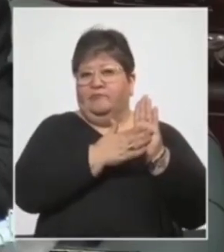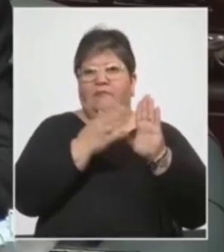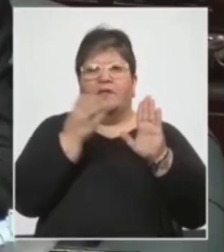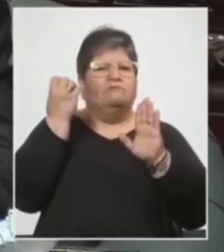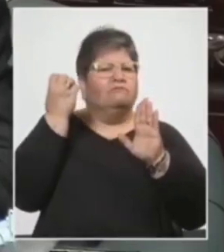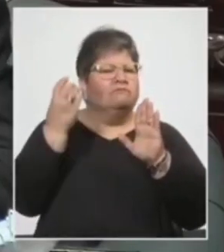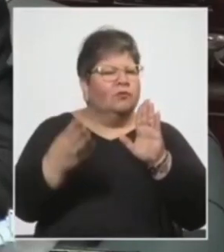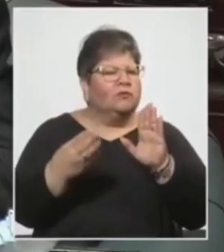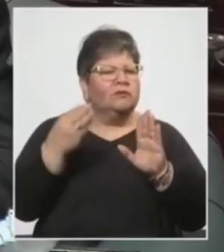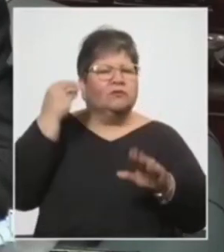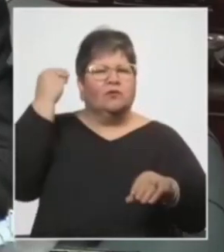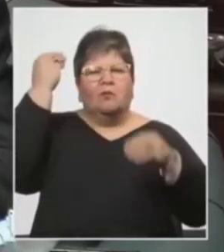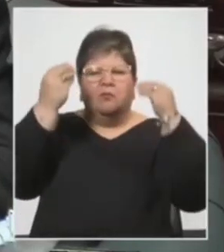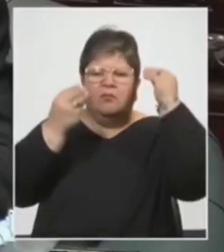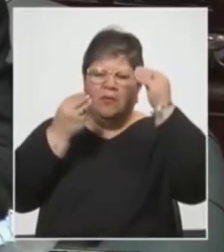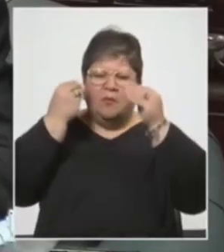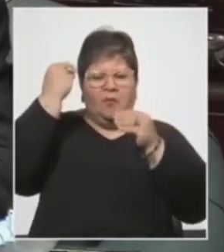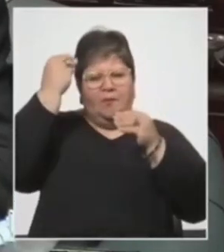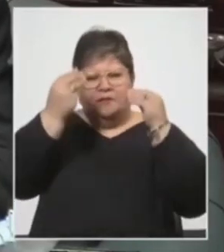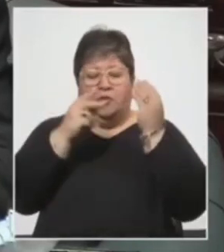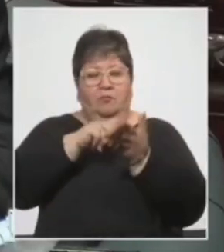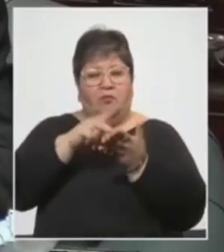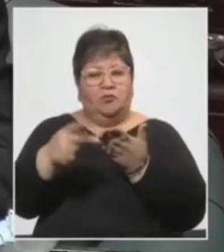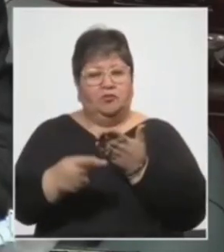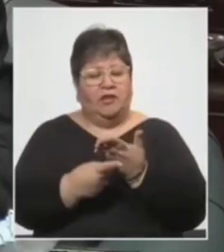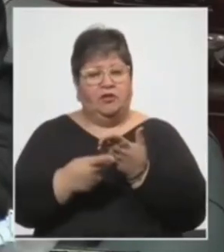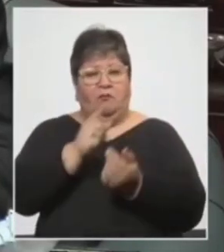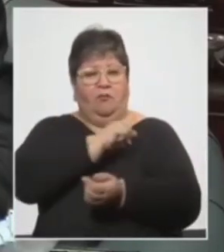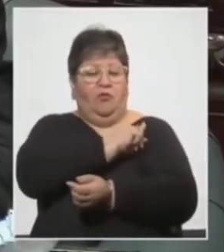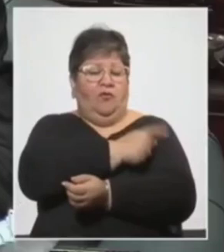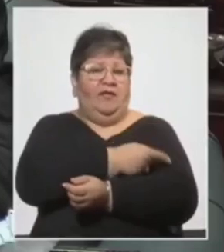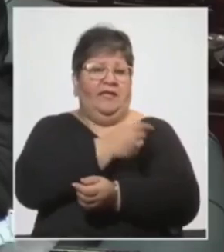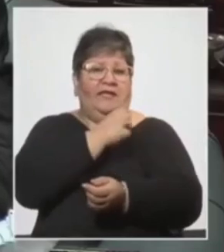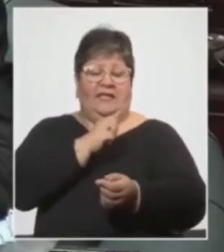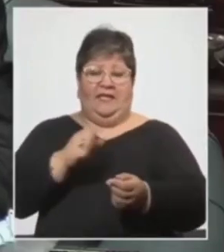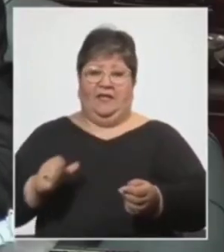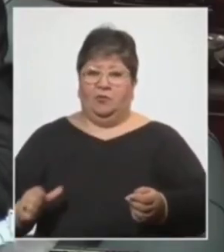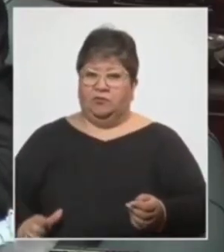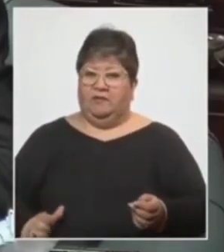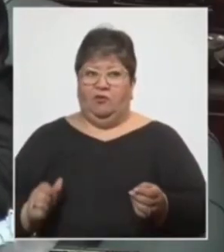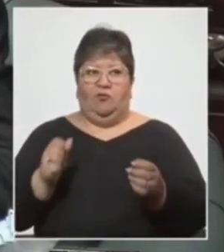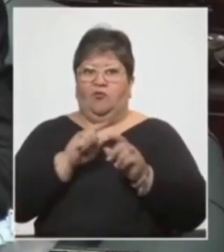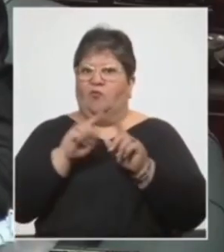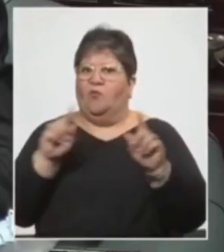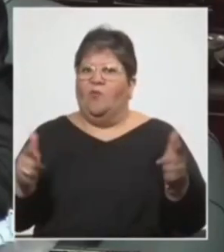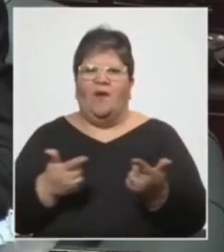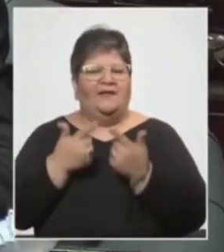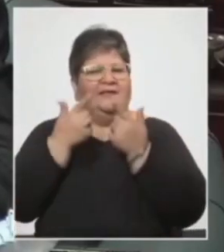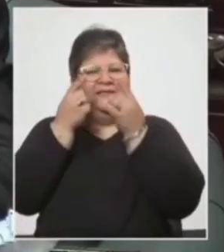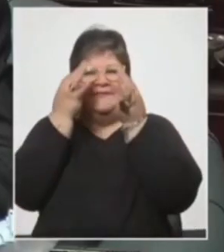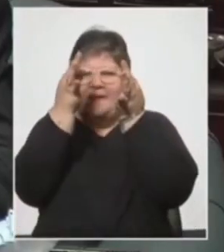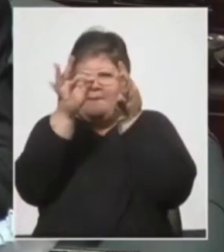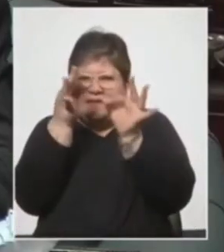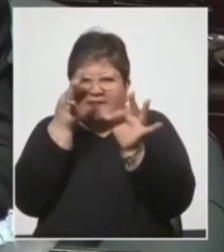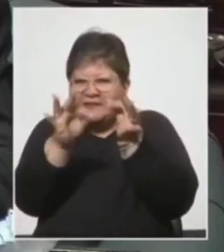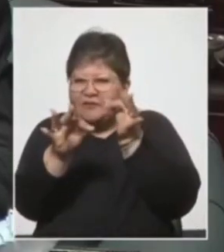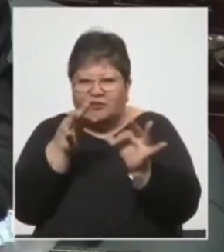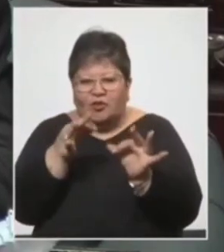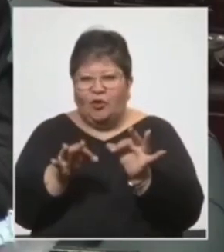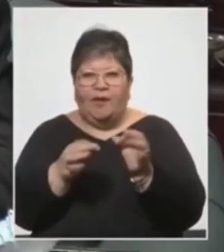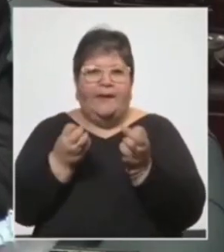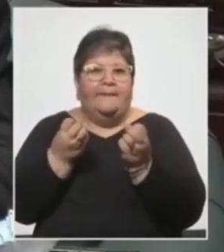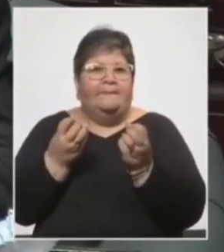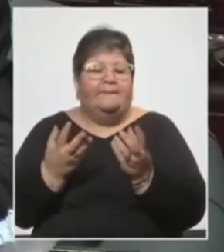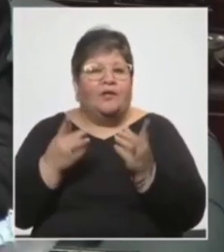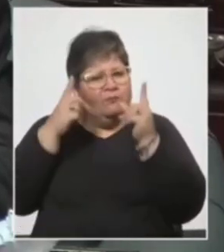preocupación que el proyecto del Poder Ejecutivo no otorga esa precisión en las garantías, quizás porque también puede